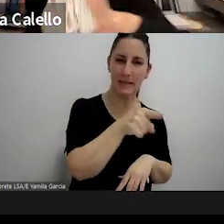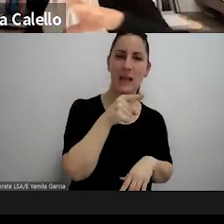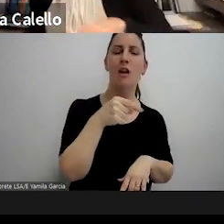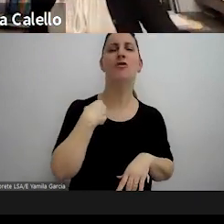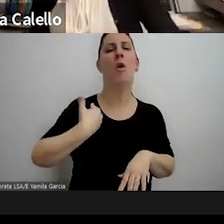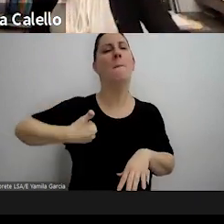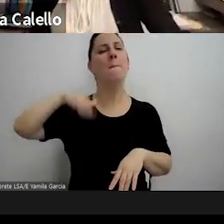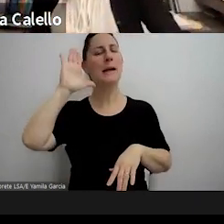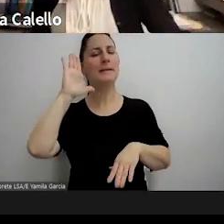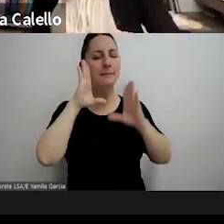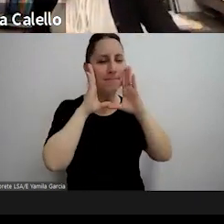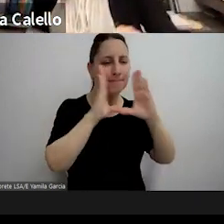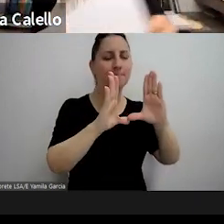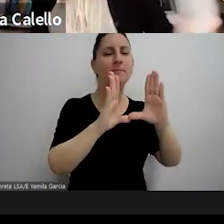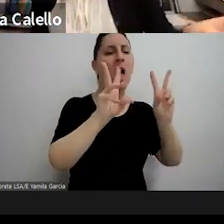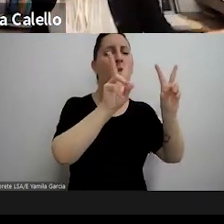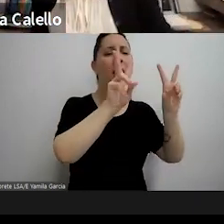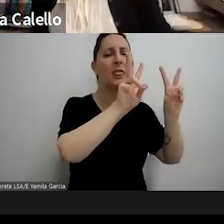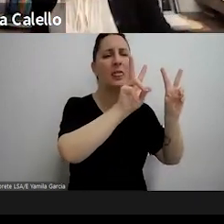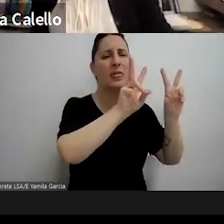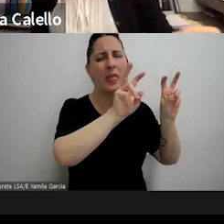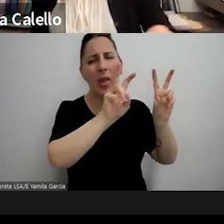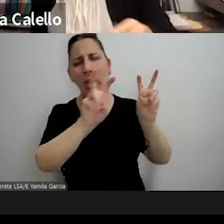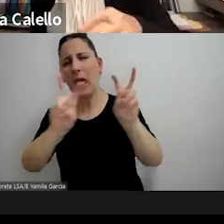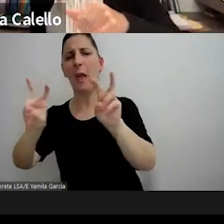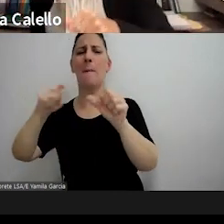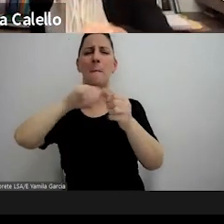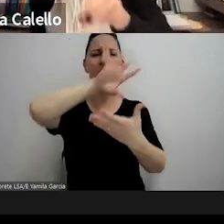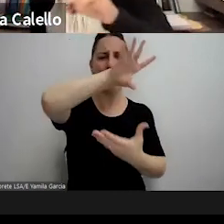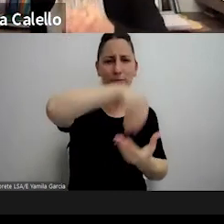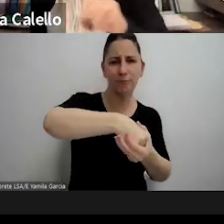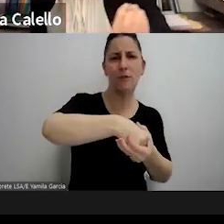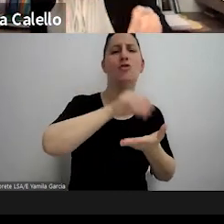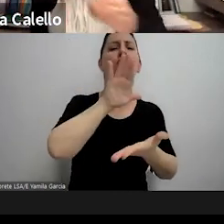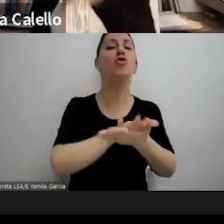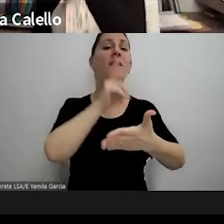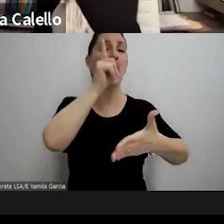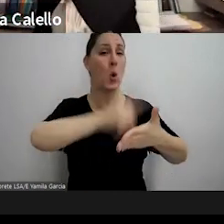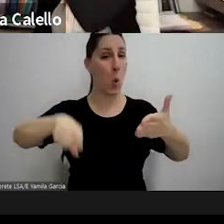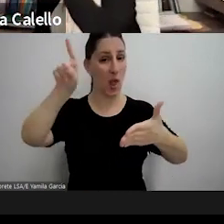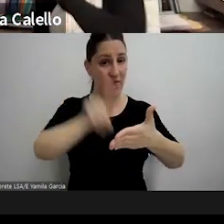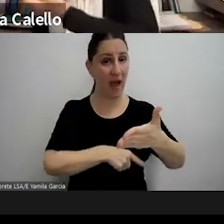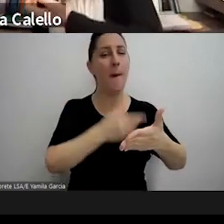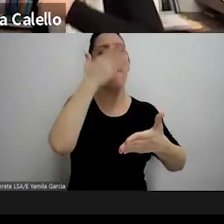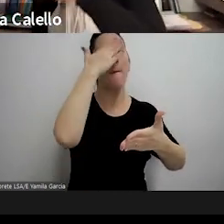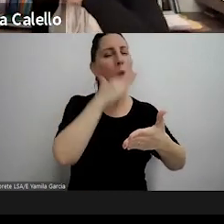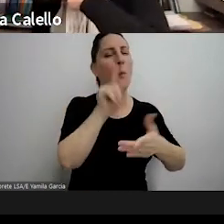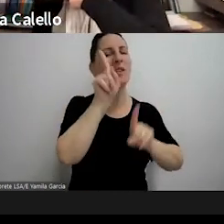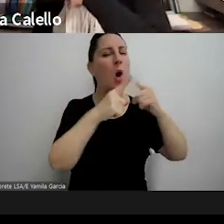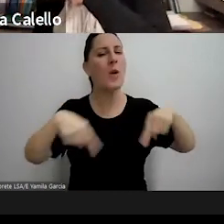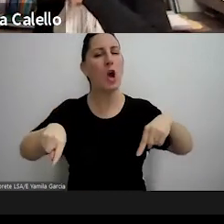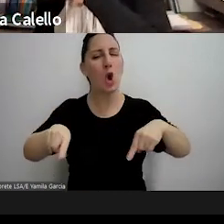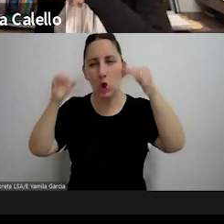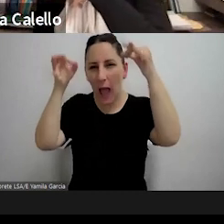igualmente abarcar un dar un pantallazo del tema de nulidades pero después ir a algunos aspectos puntuales que me